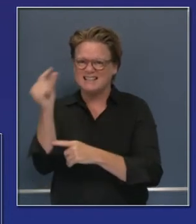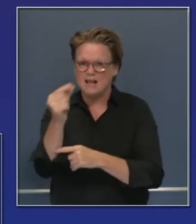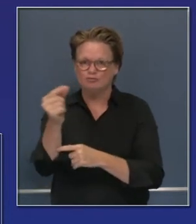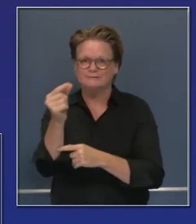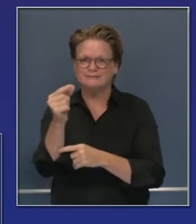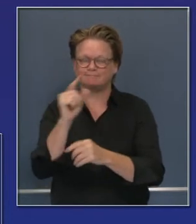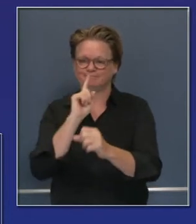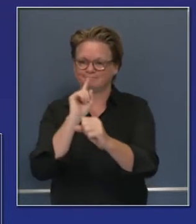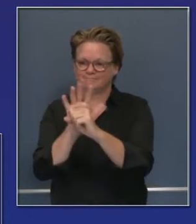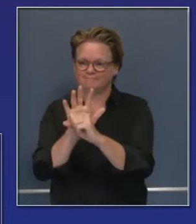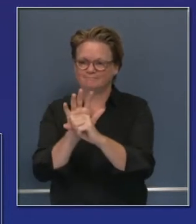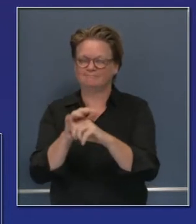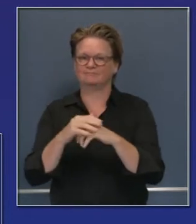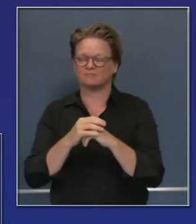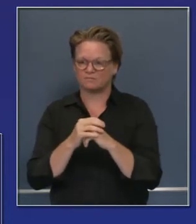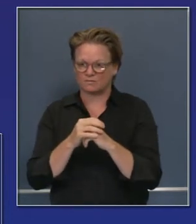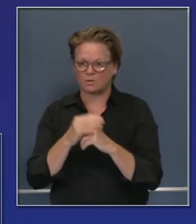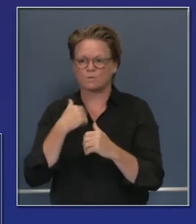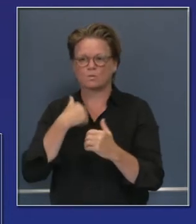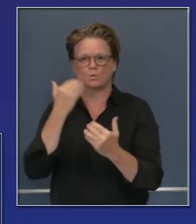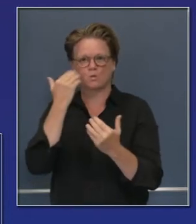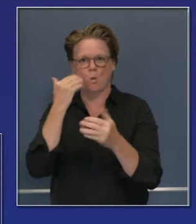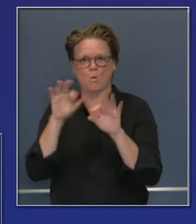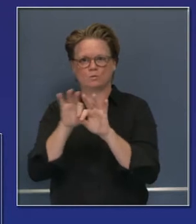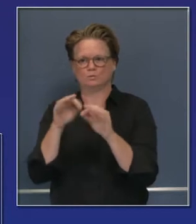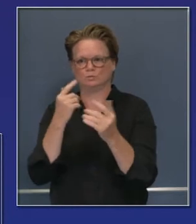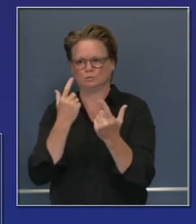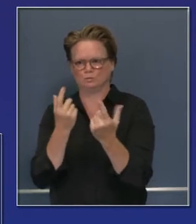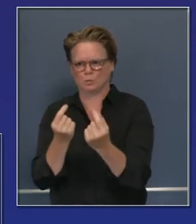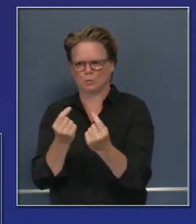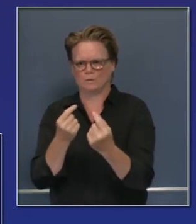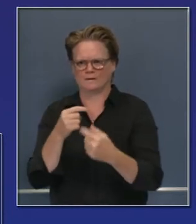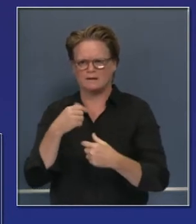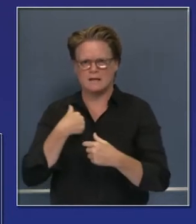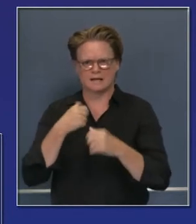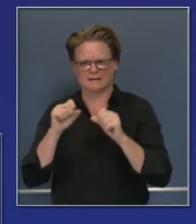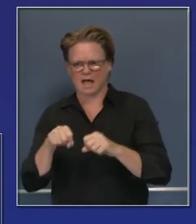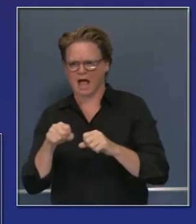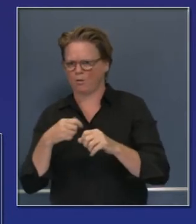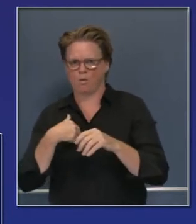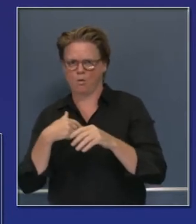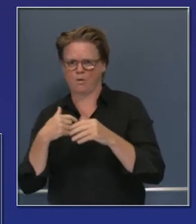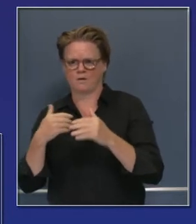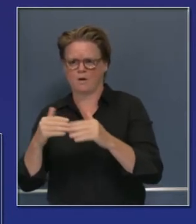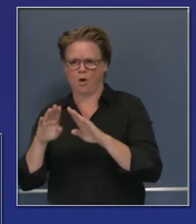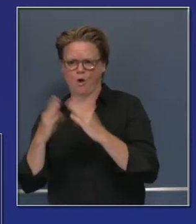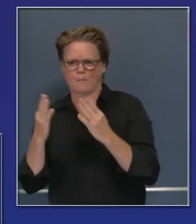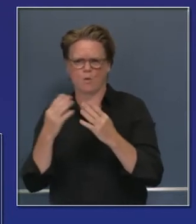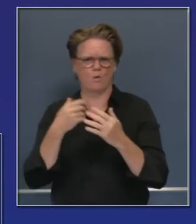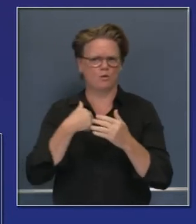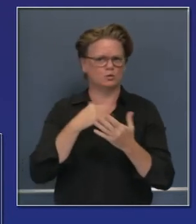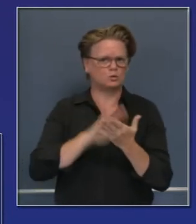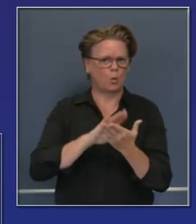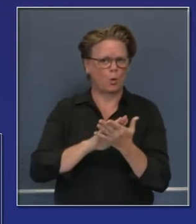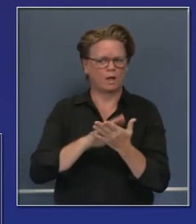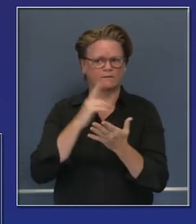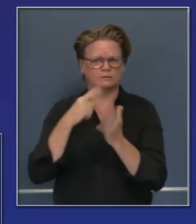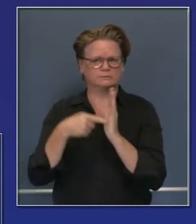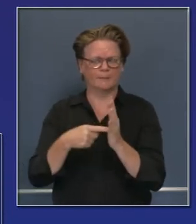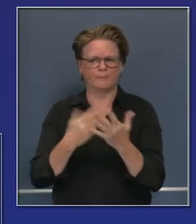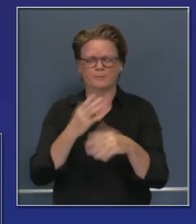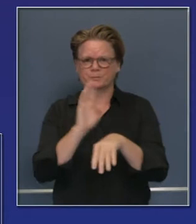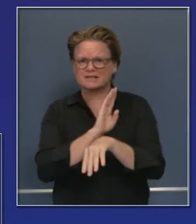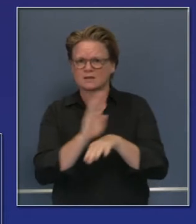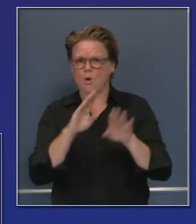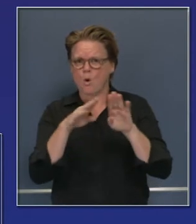o en 48 horas, podremos tomar decisiones que ayudarán a tener la educación